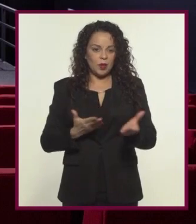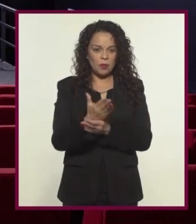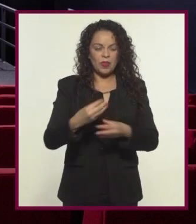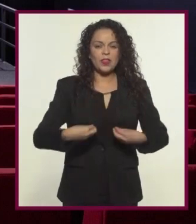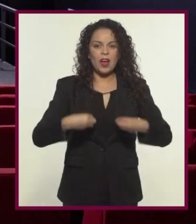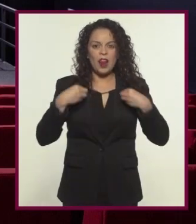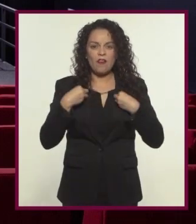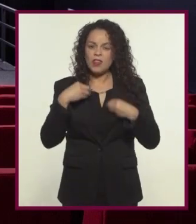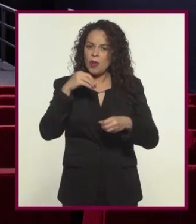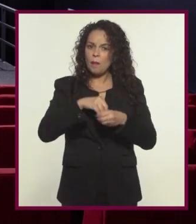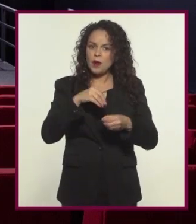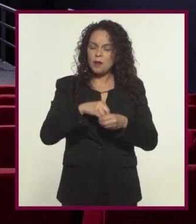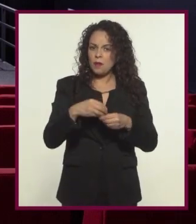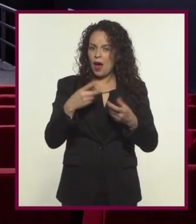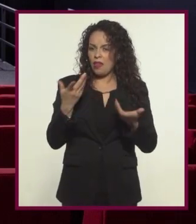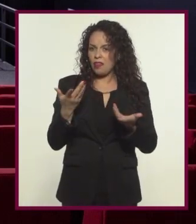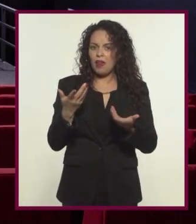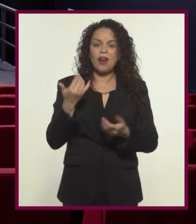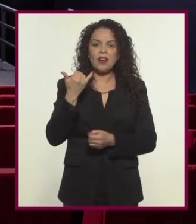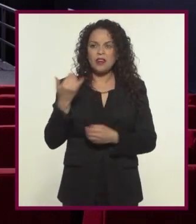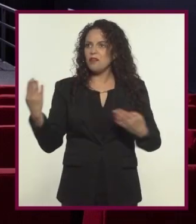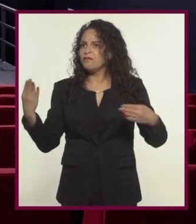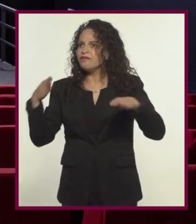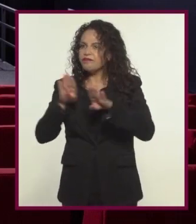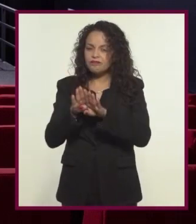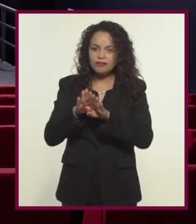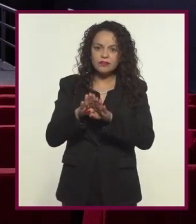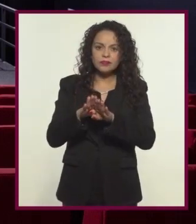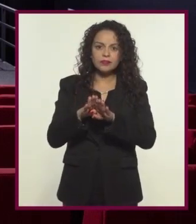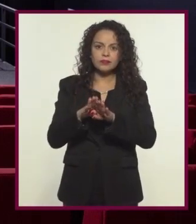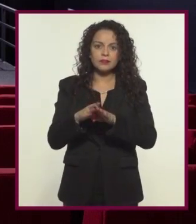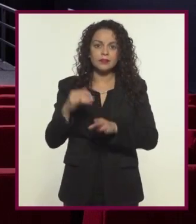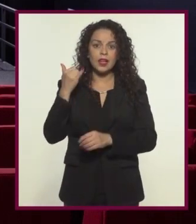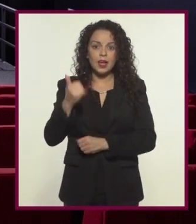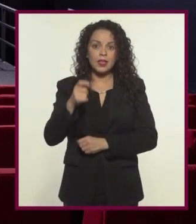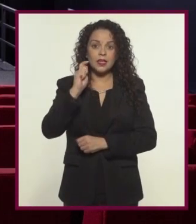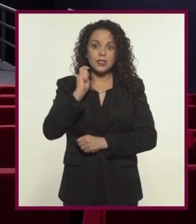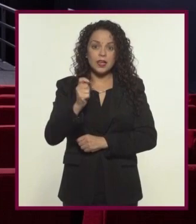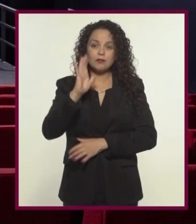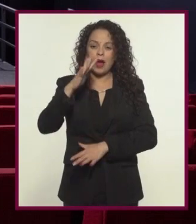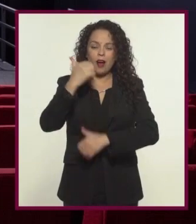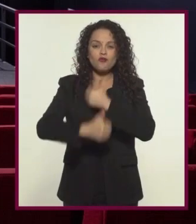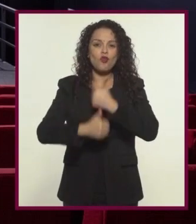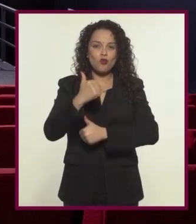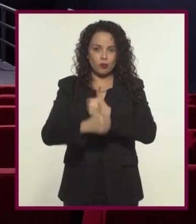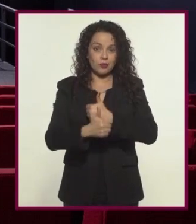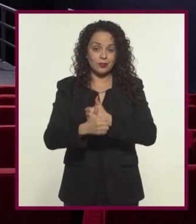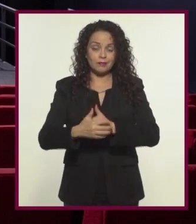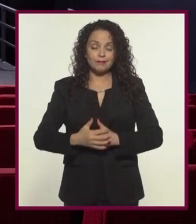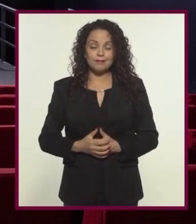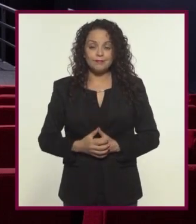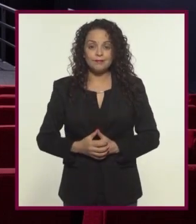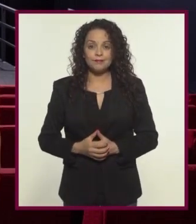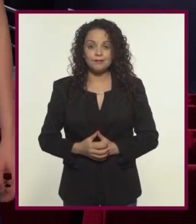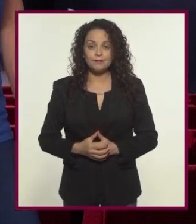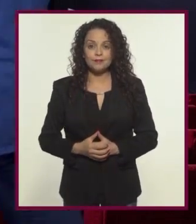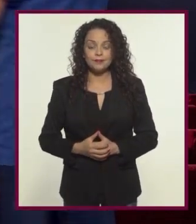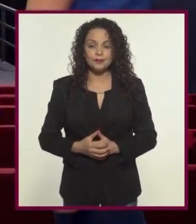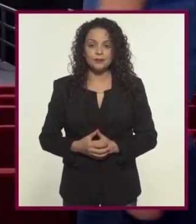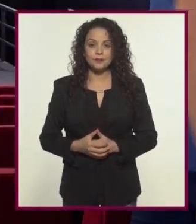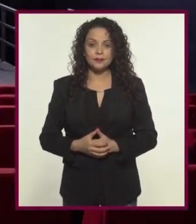Intromisión de la vida privada de otras personas Encierro Componente interactivo y apariencia de concurso